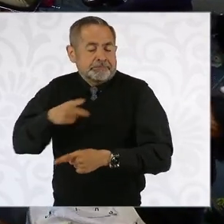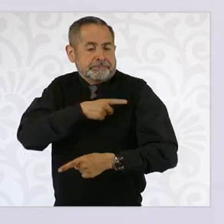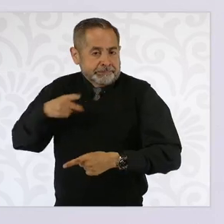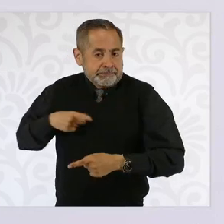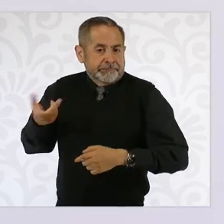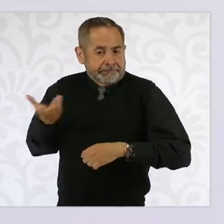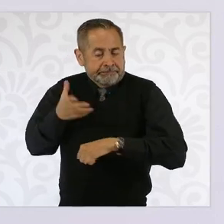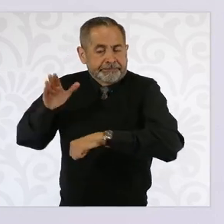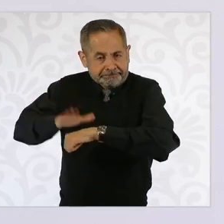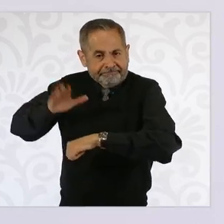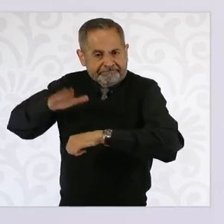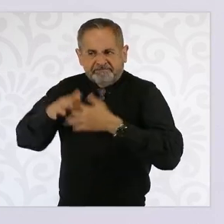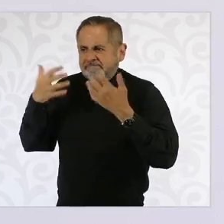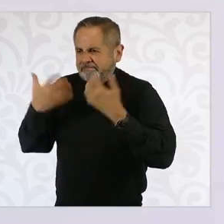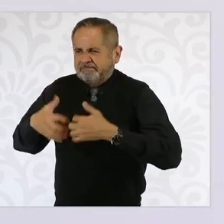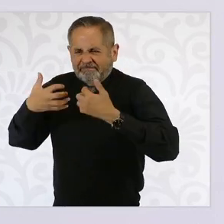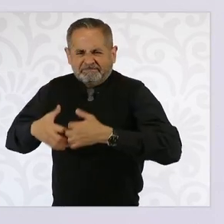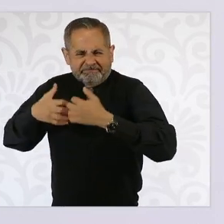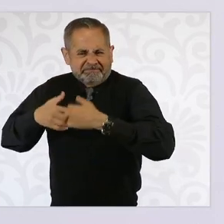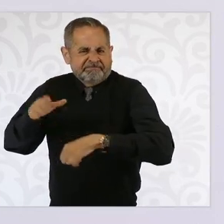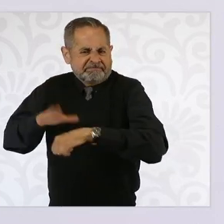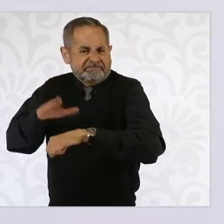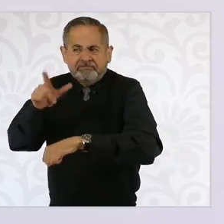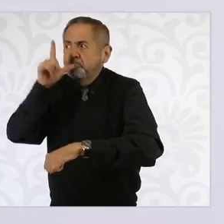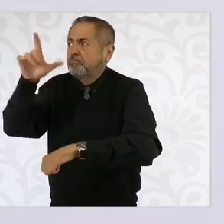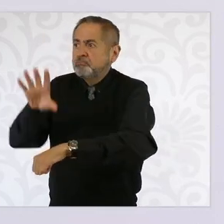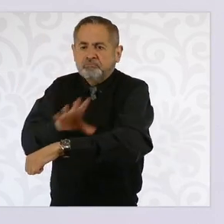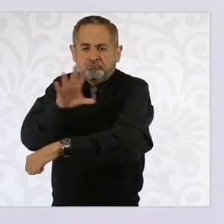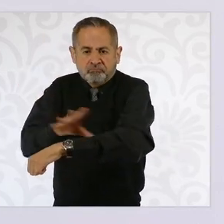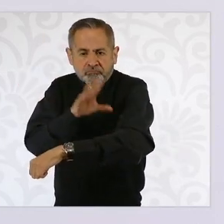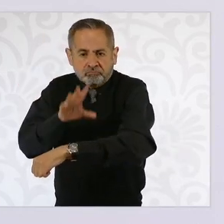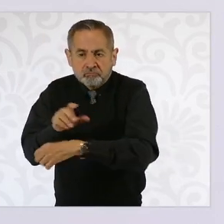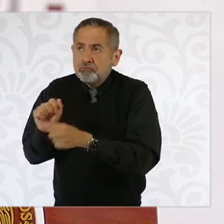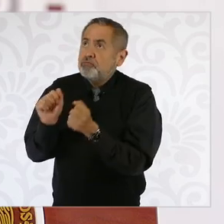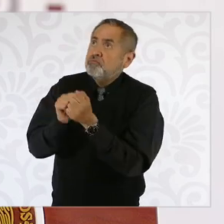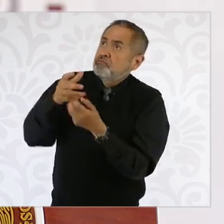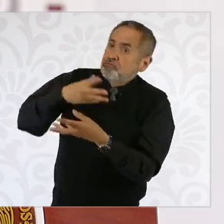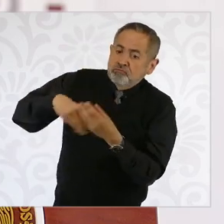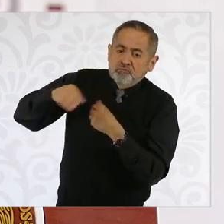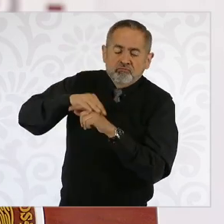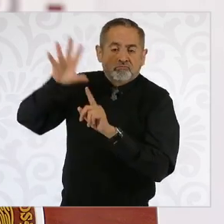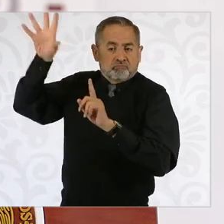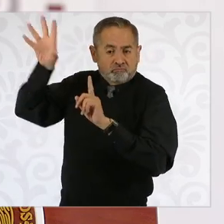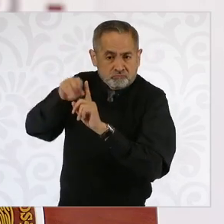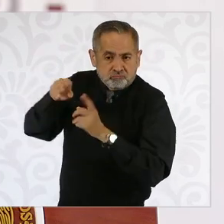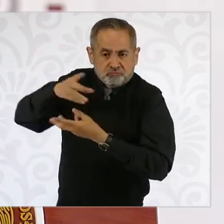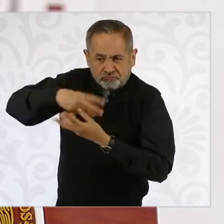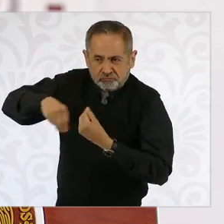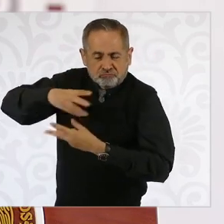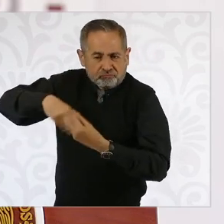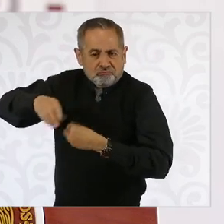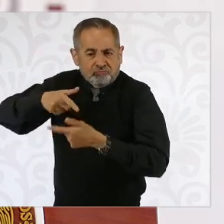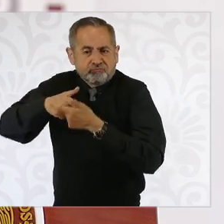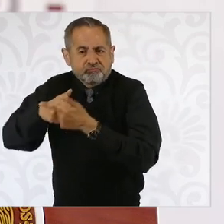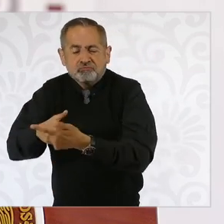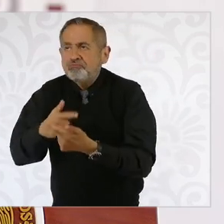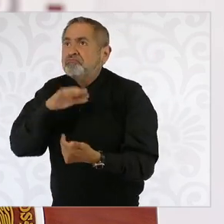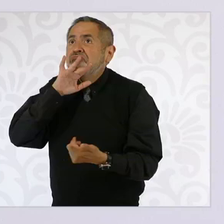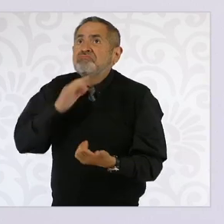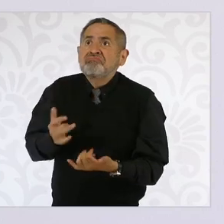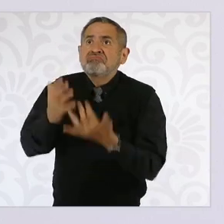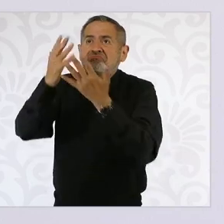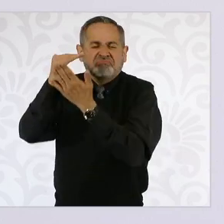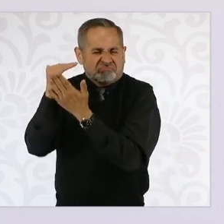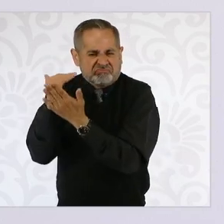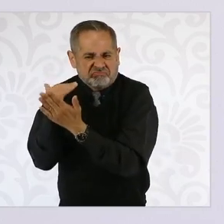más electricidad. Y una parte de ella con fuentes renovables de energía, porque queremos que contamine menos